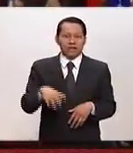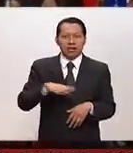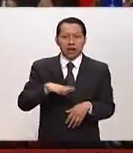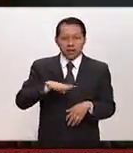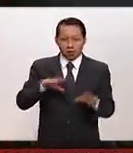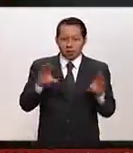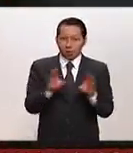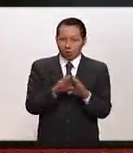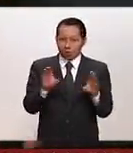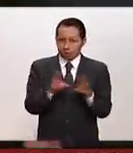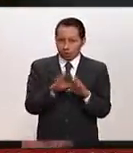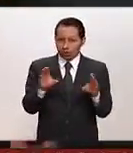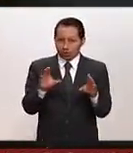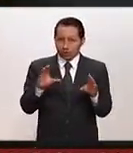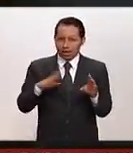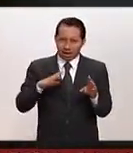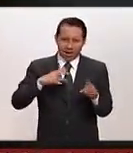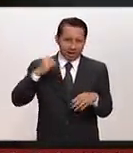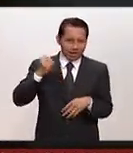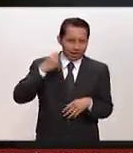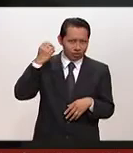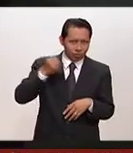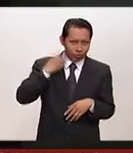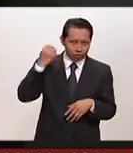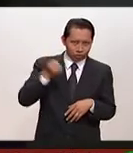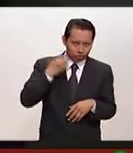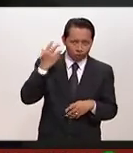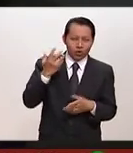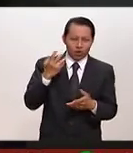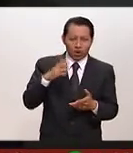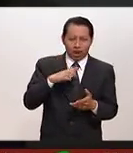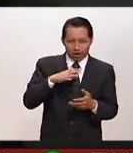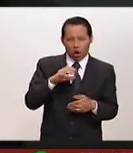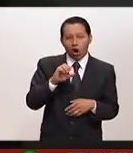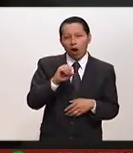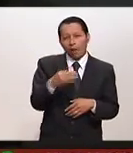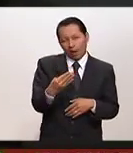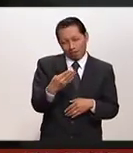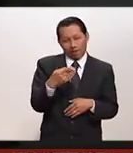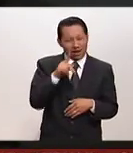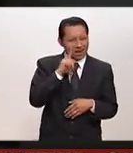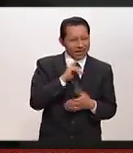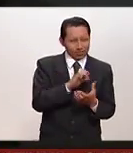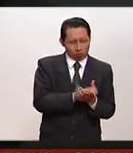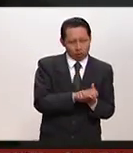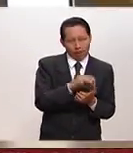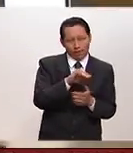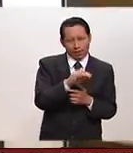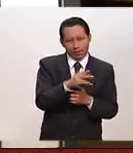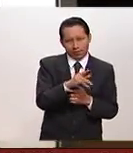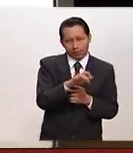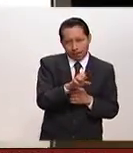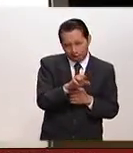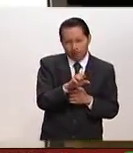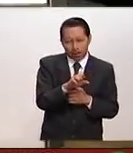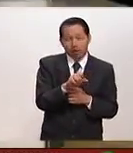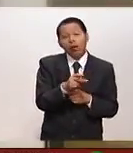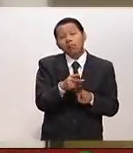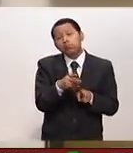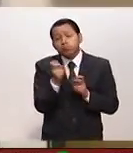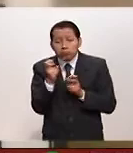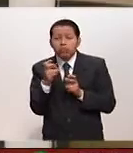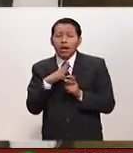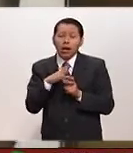pasajes del discurso de la esposa del presidente Obama, Michelle Obama. que ver las imágenes y bueno, eso va a hablar